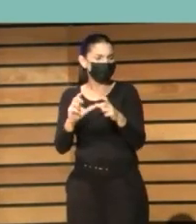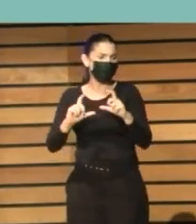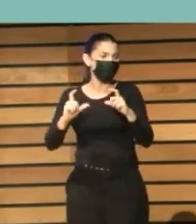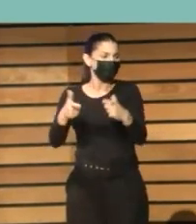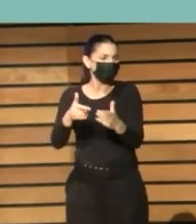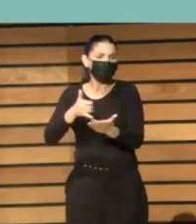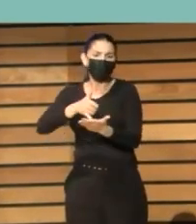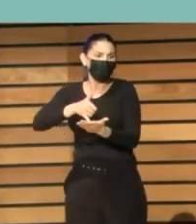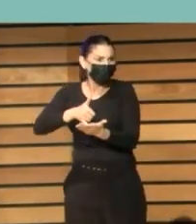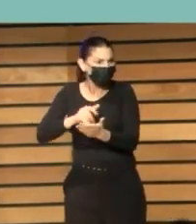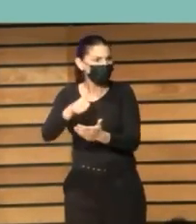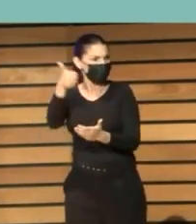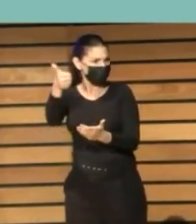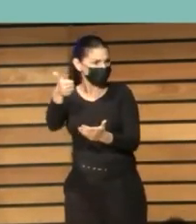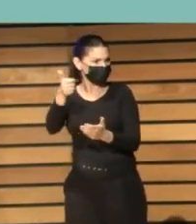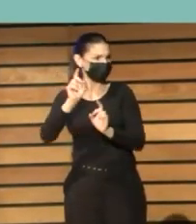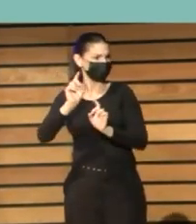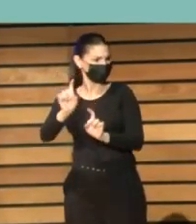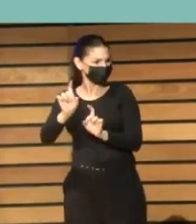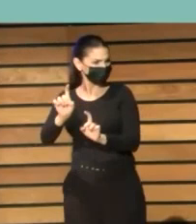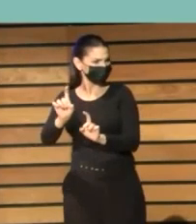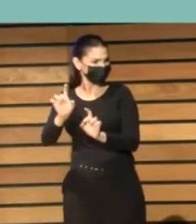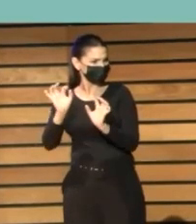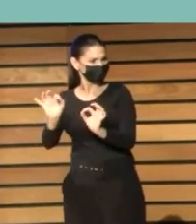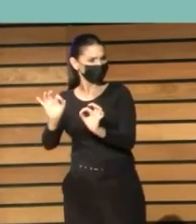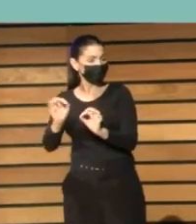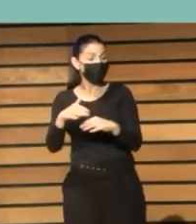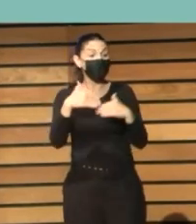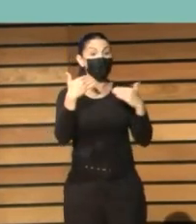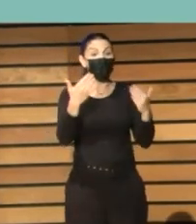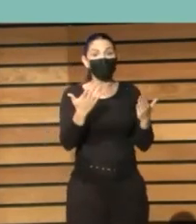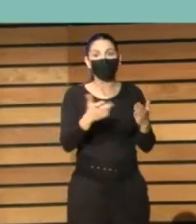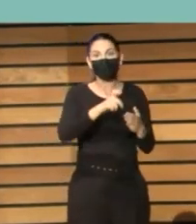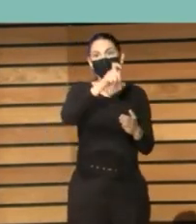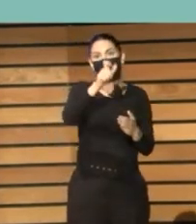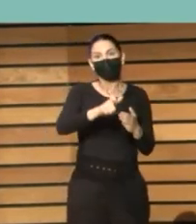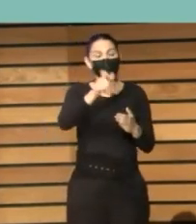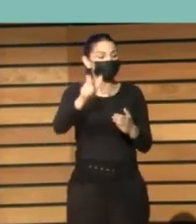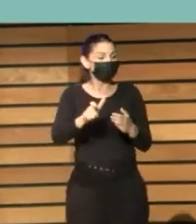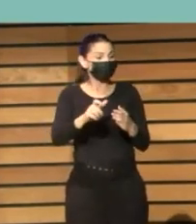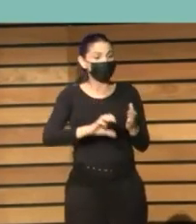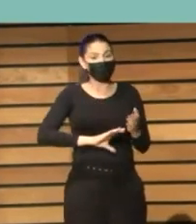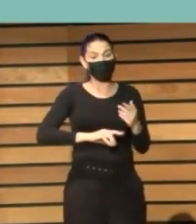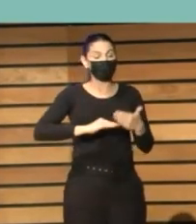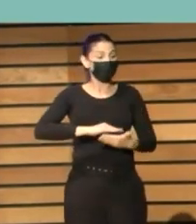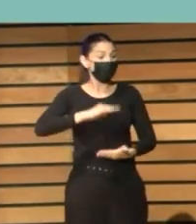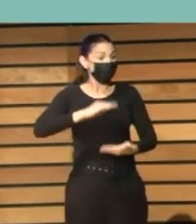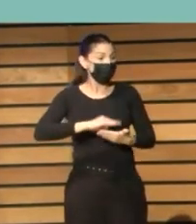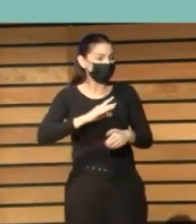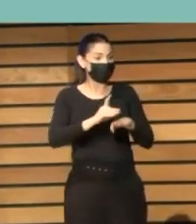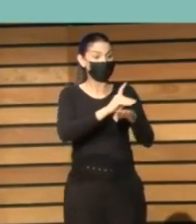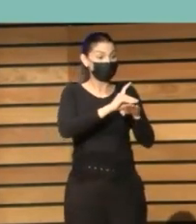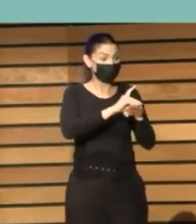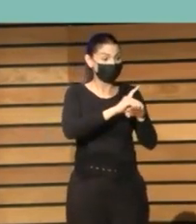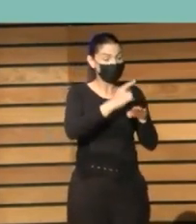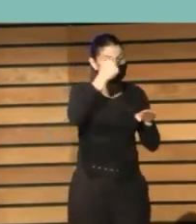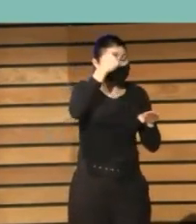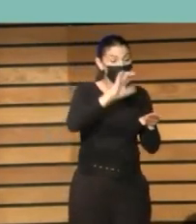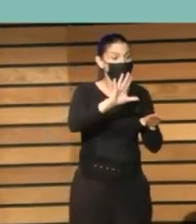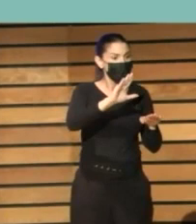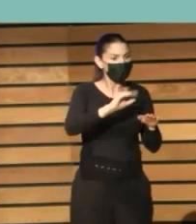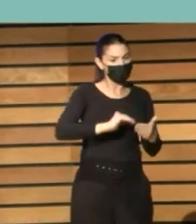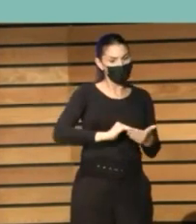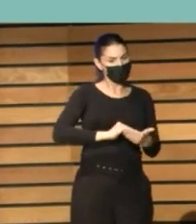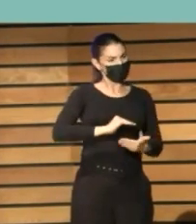sociedad, pero intentando llegar a personas con diversos grados de competencia digital que quieran mejorar en algunos de sus aspectos